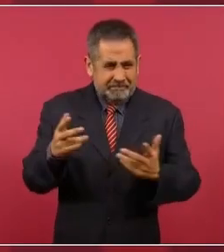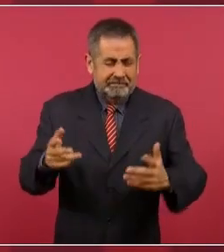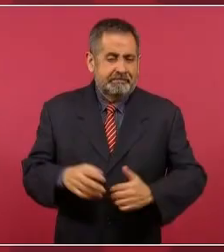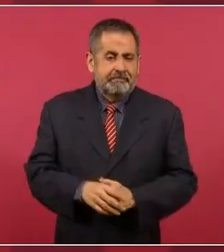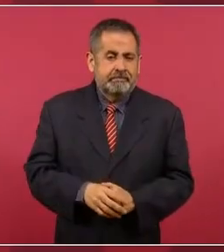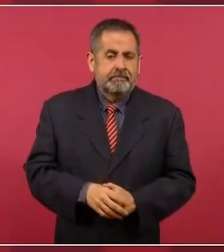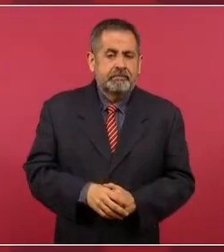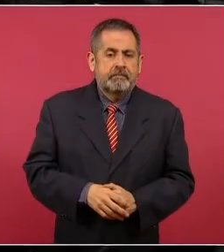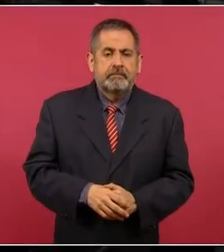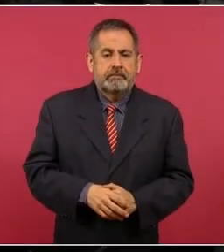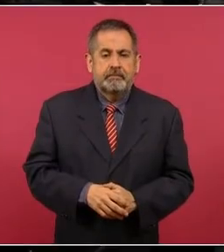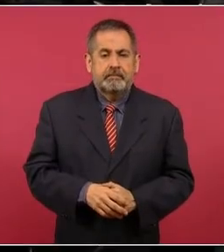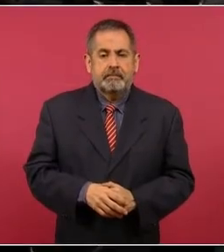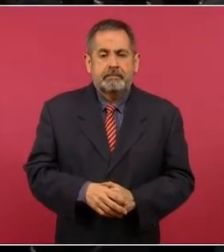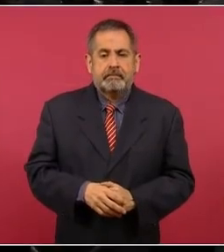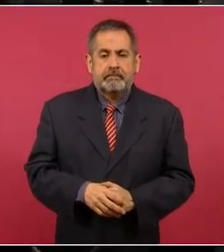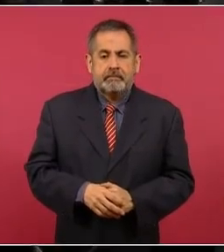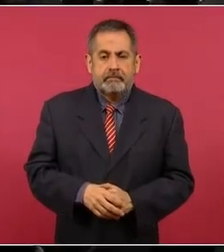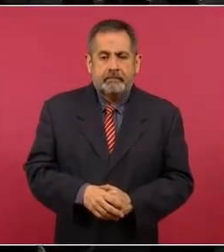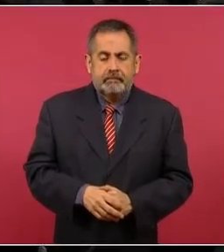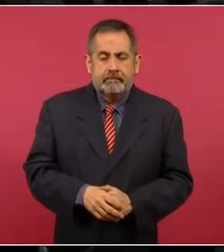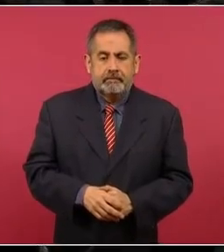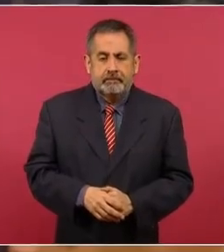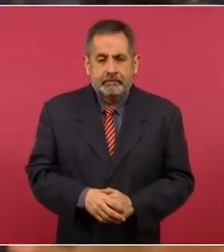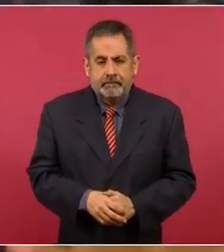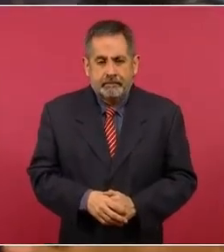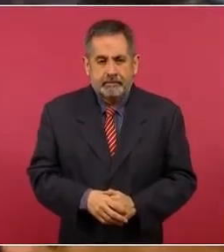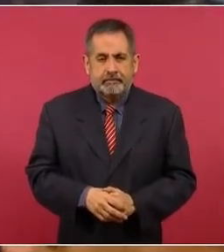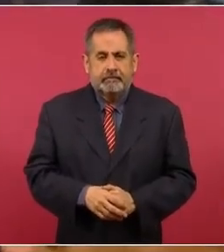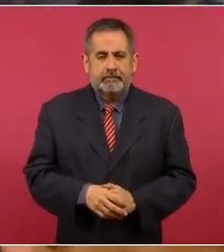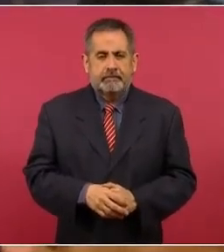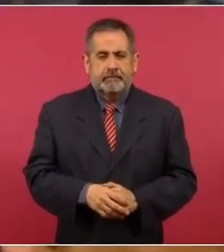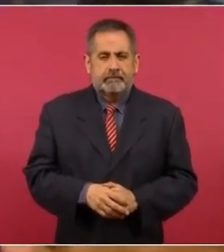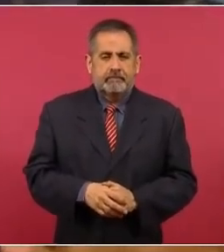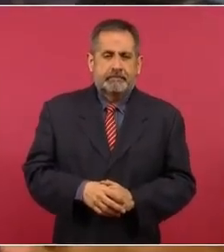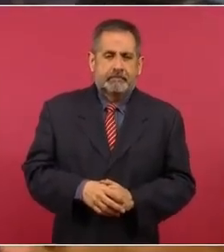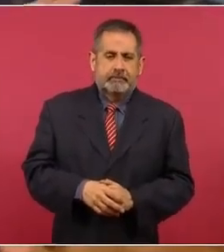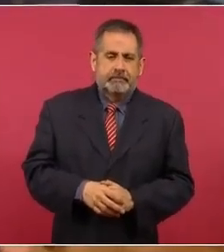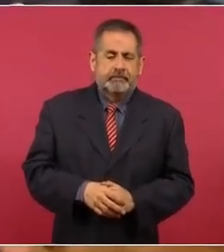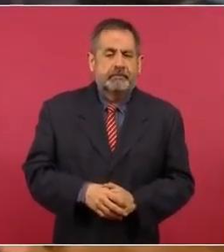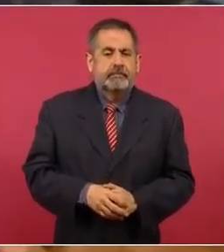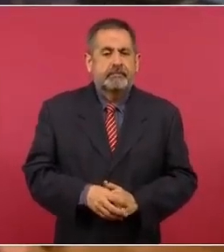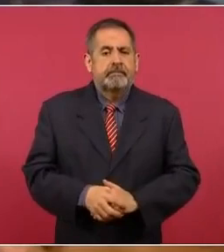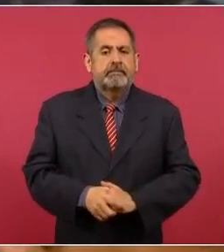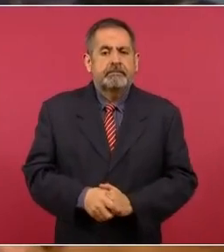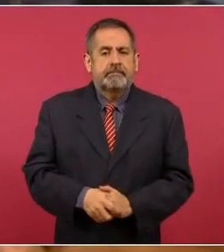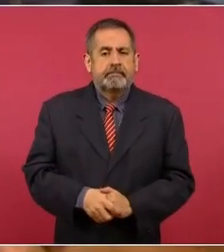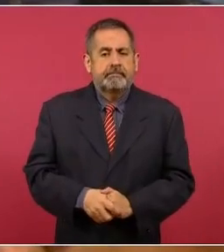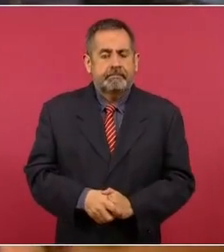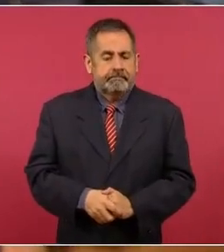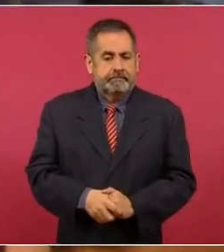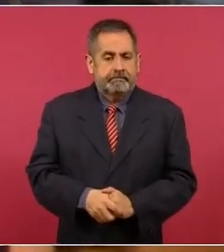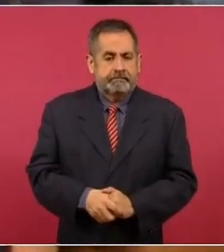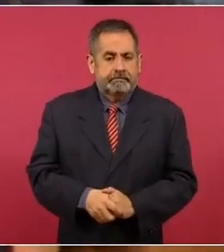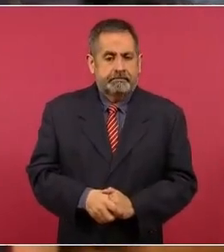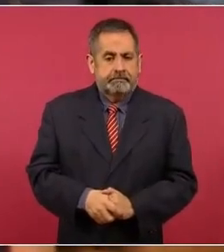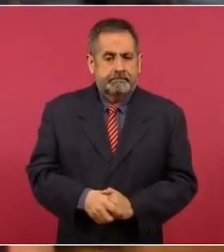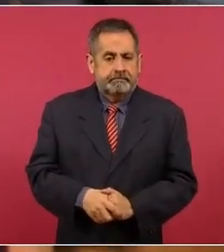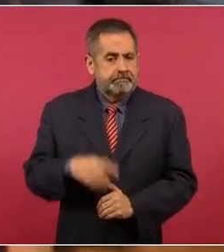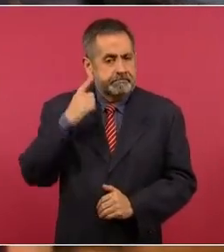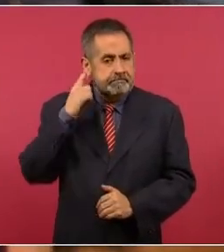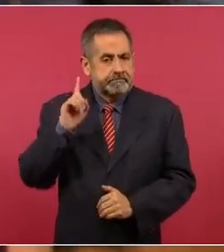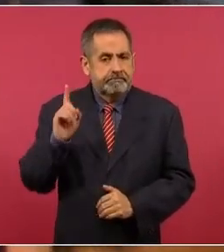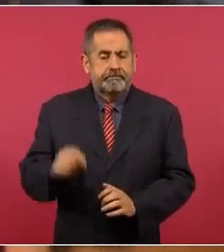La marcha de silencio tuvo un millón de personas que se dice… Yo estuve ahí presente, asistieron con usted